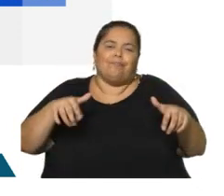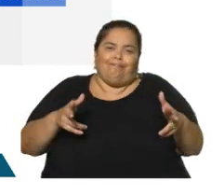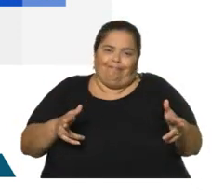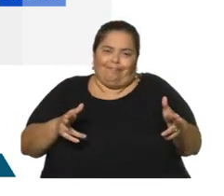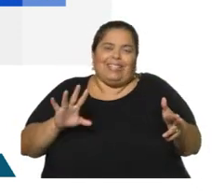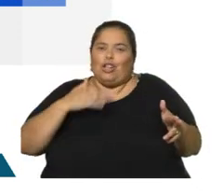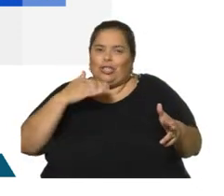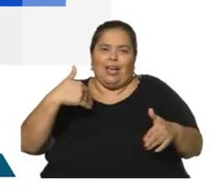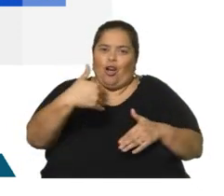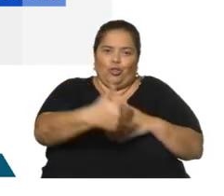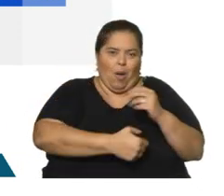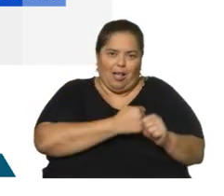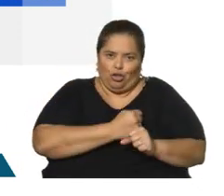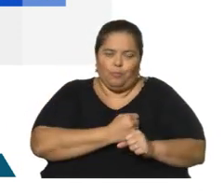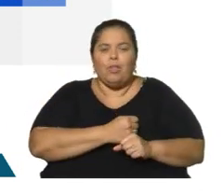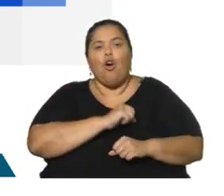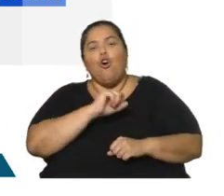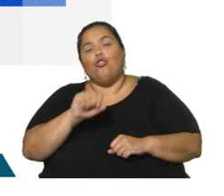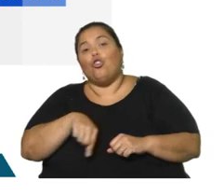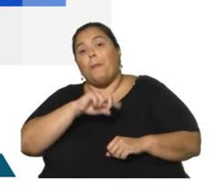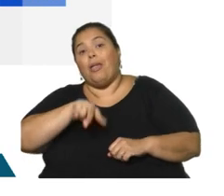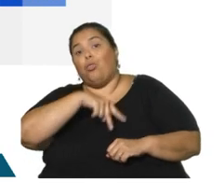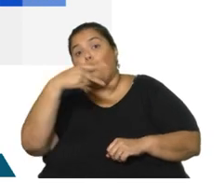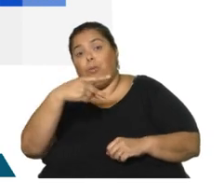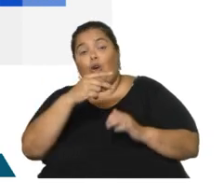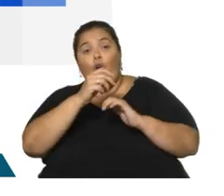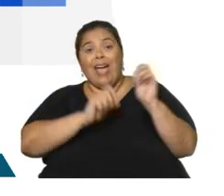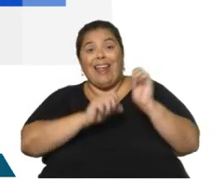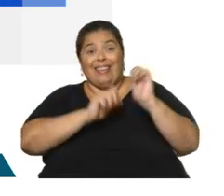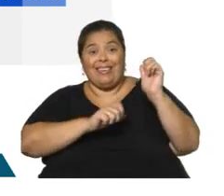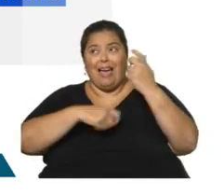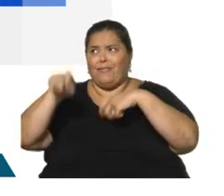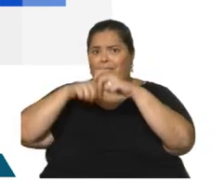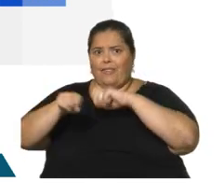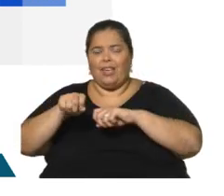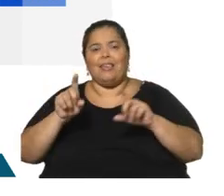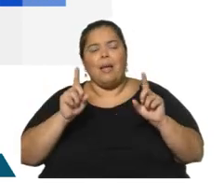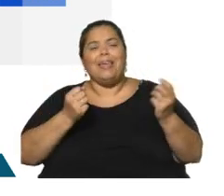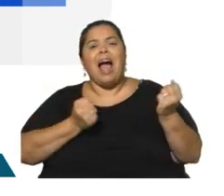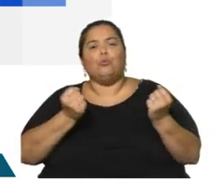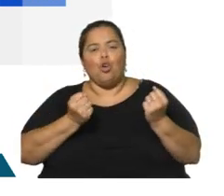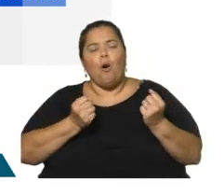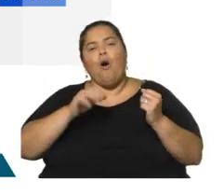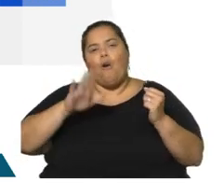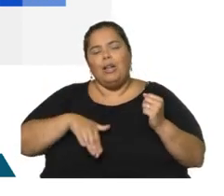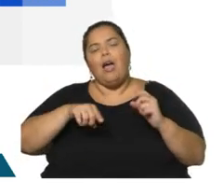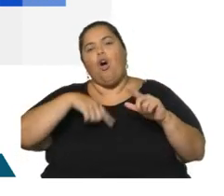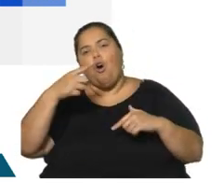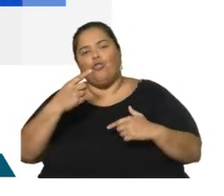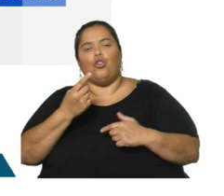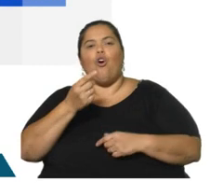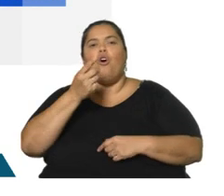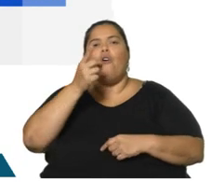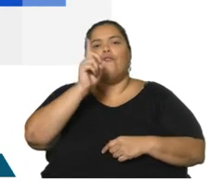duplicó la venta de energía eléctrica, hay un moderado crecimiento en automóviles y farma, y una pequeña retracción en los concentrados de bebida